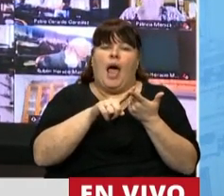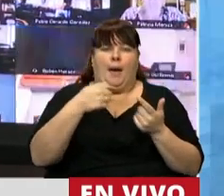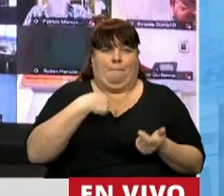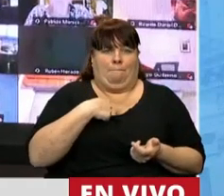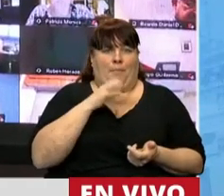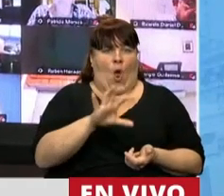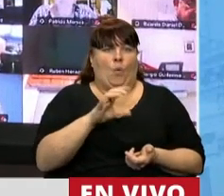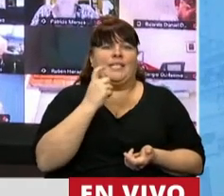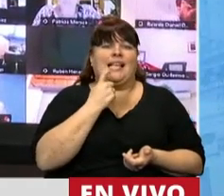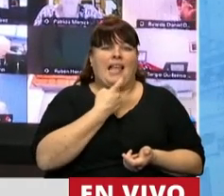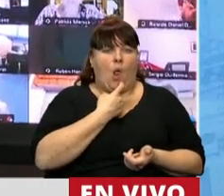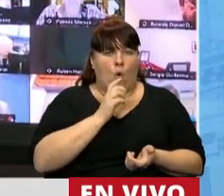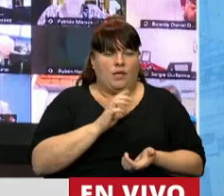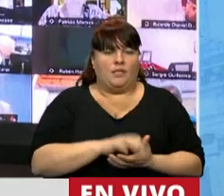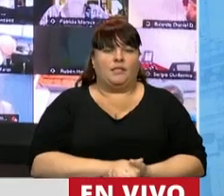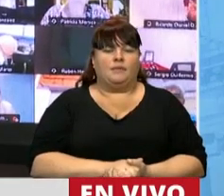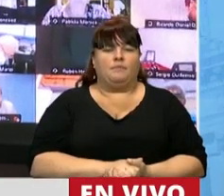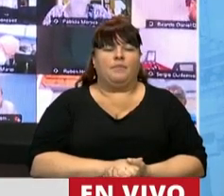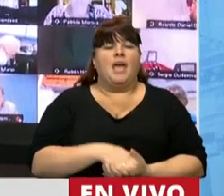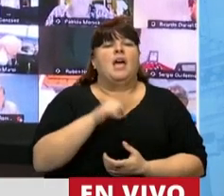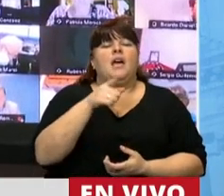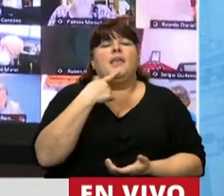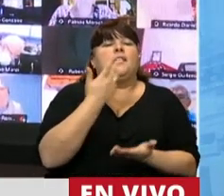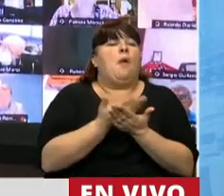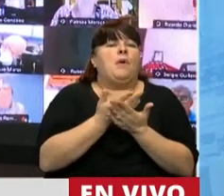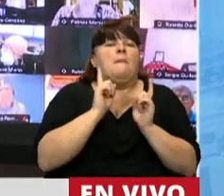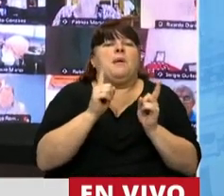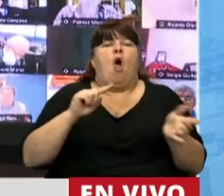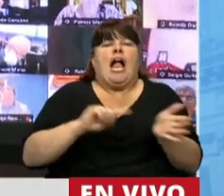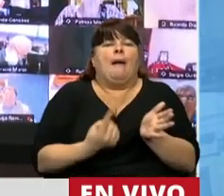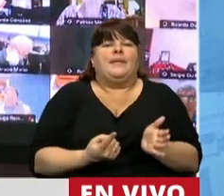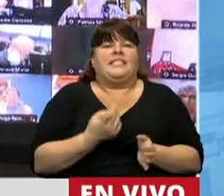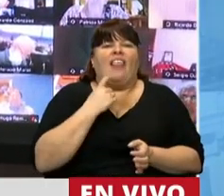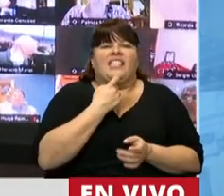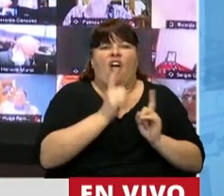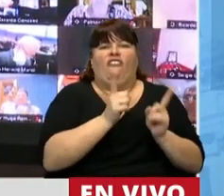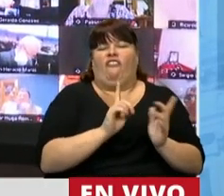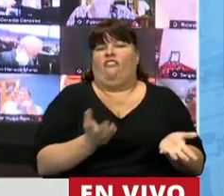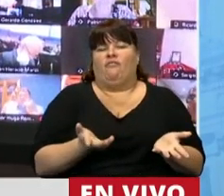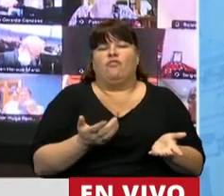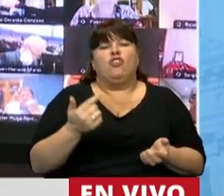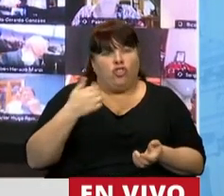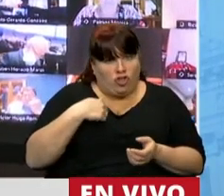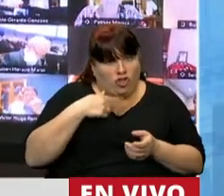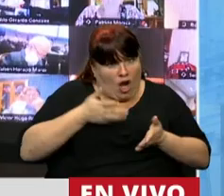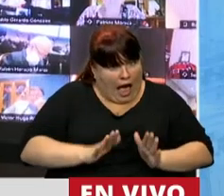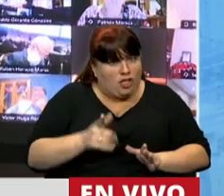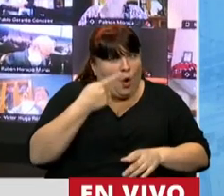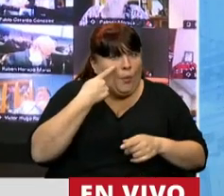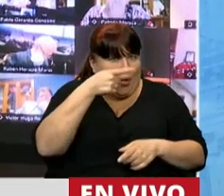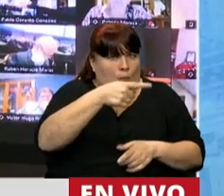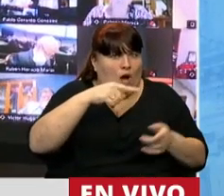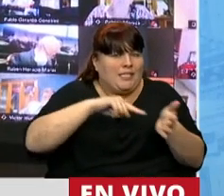dos en las que eso no ha ocurrido. Una es la provincia de Formosa, a la que no voy a hacer